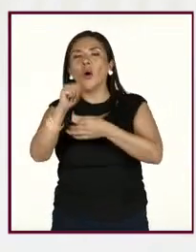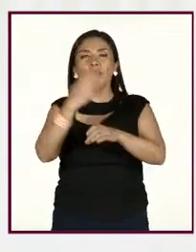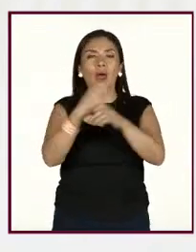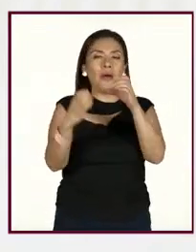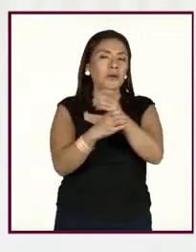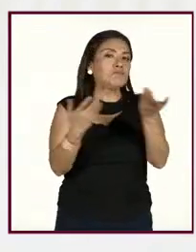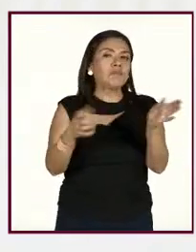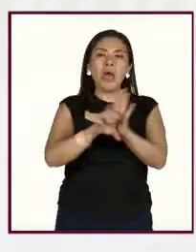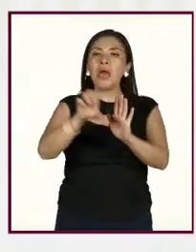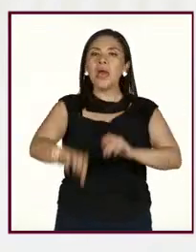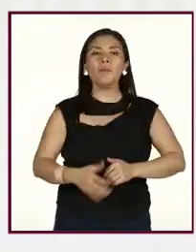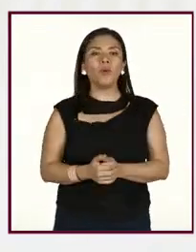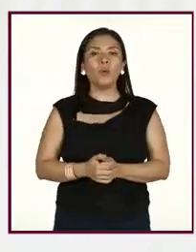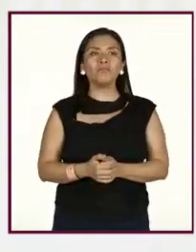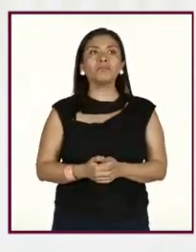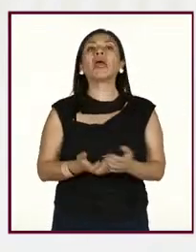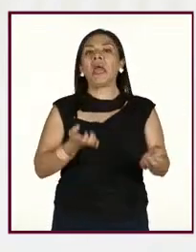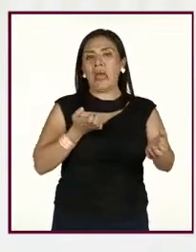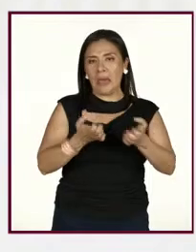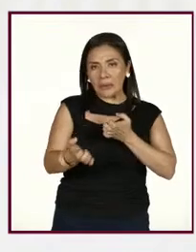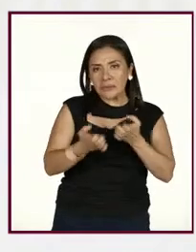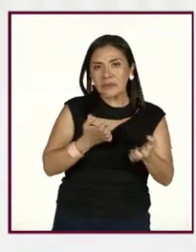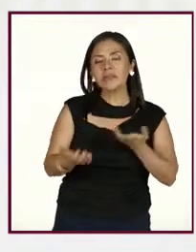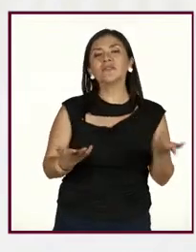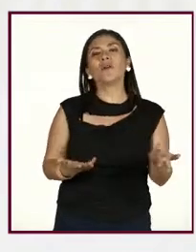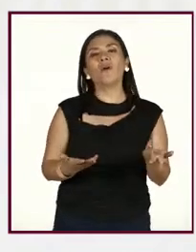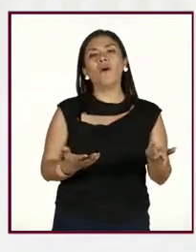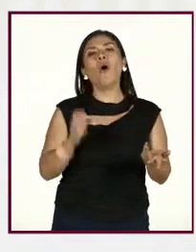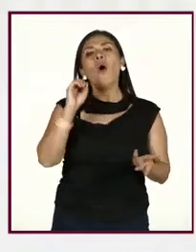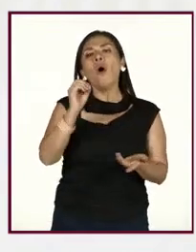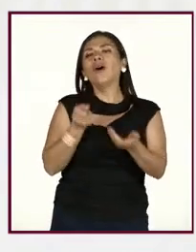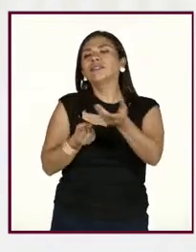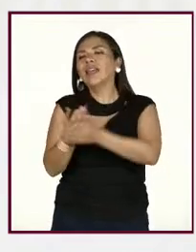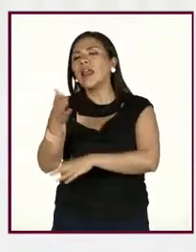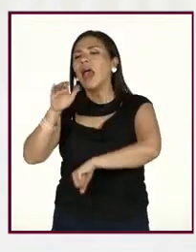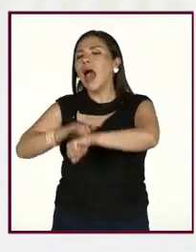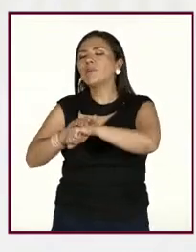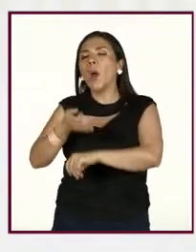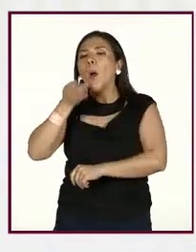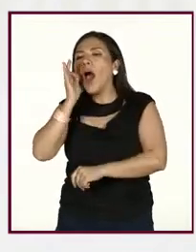puede ser hacer ejercicio, salir por un café.